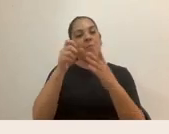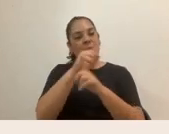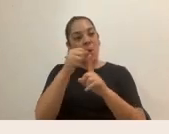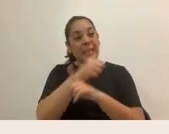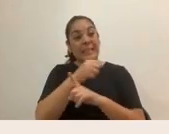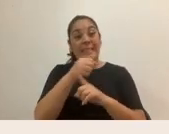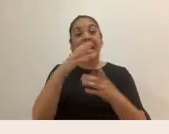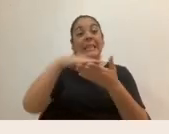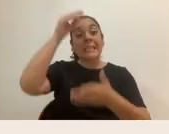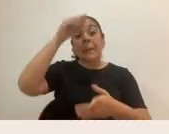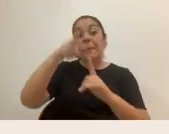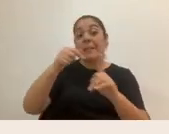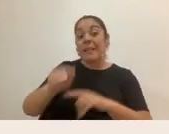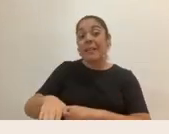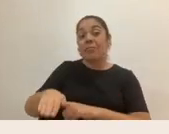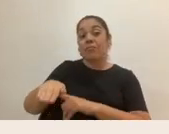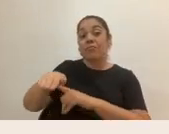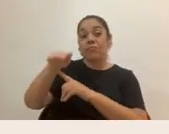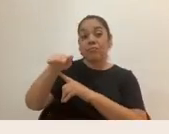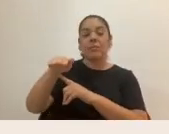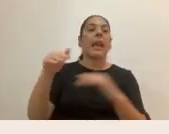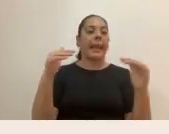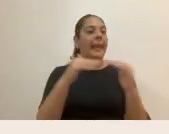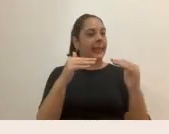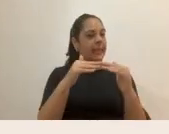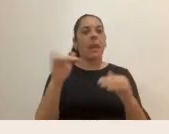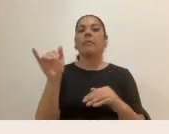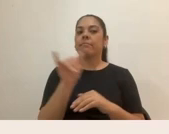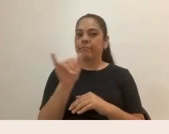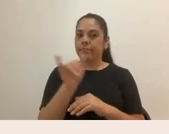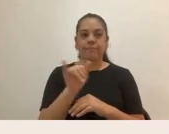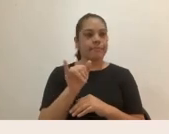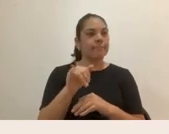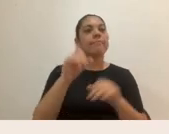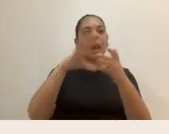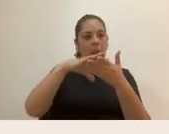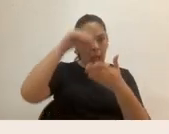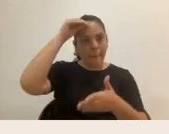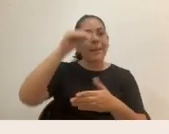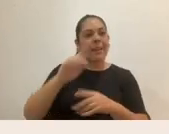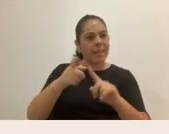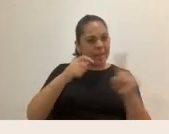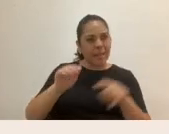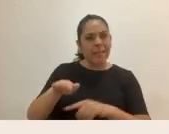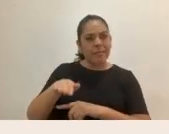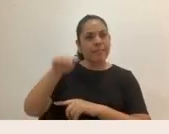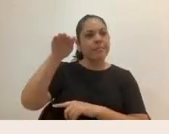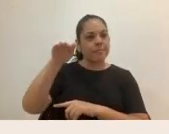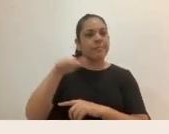desde la infancia, la equidad también. Podemos hacer ese cambio de